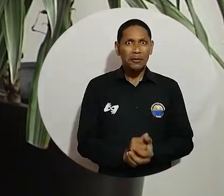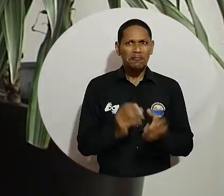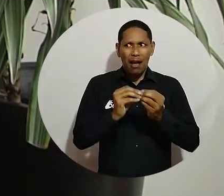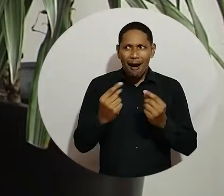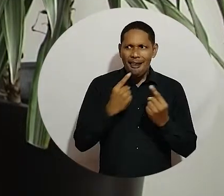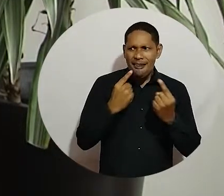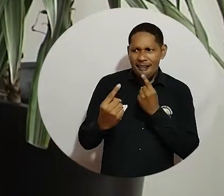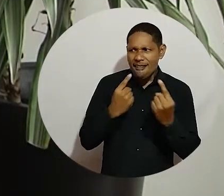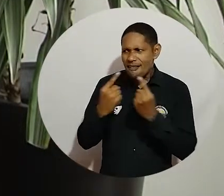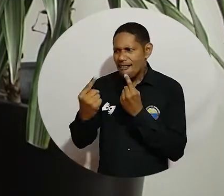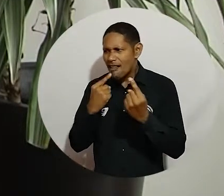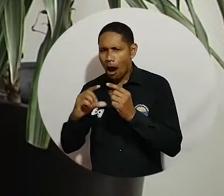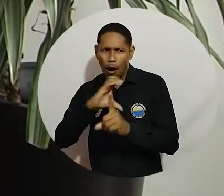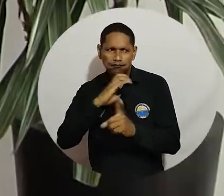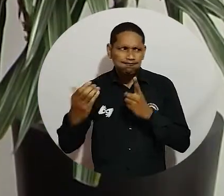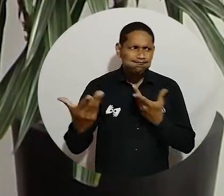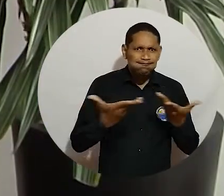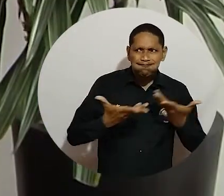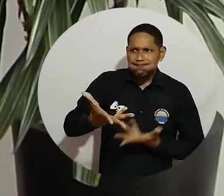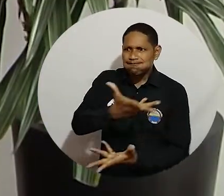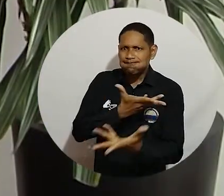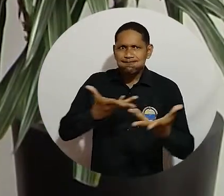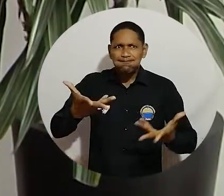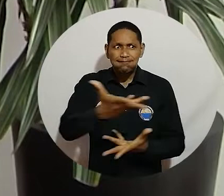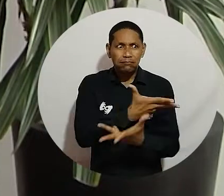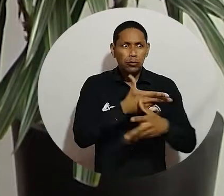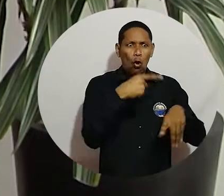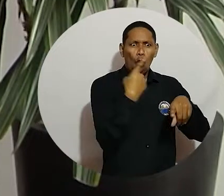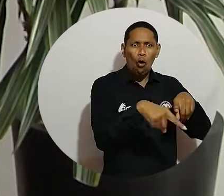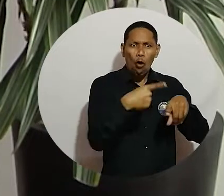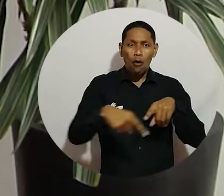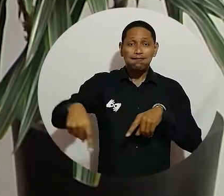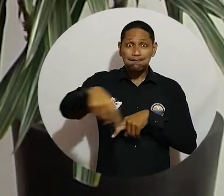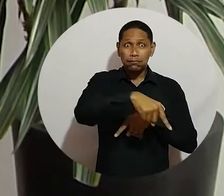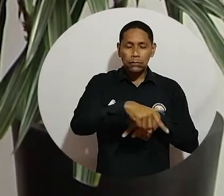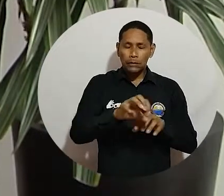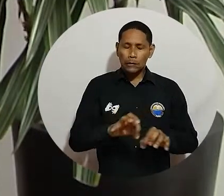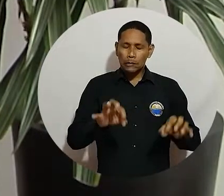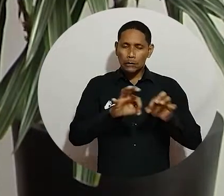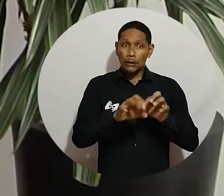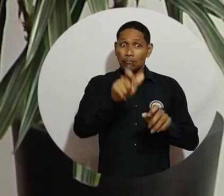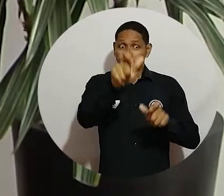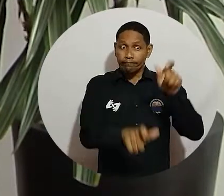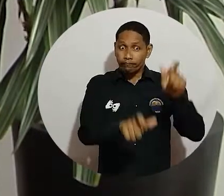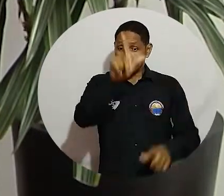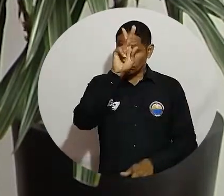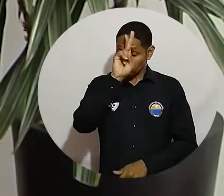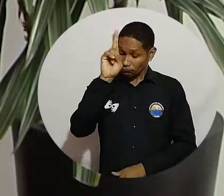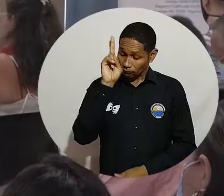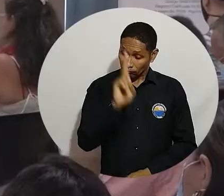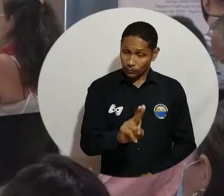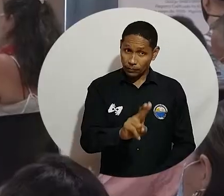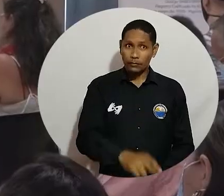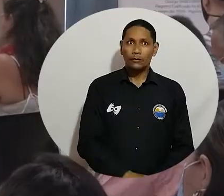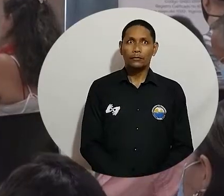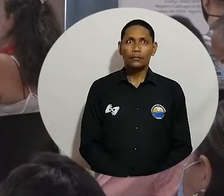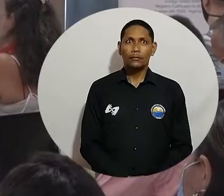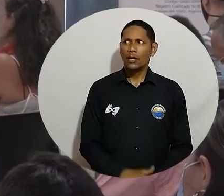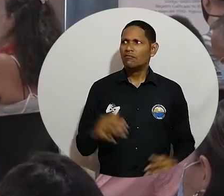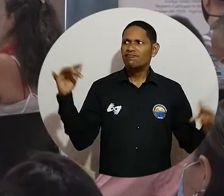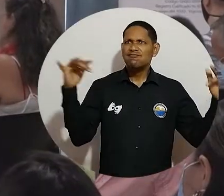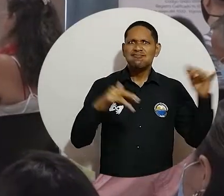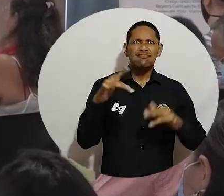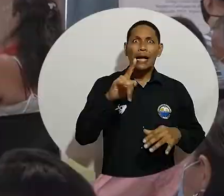mediante diálogos interculturales. Este tipo de escenarios permiten reconocer la dignidad de cada persona. El encuentro